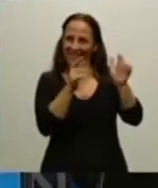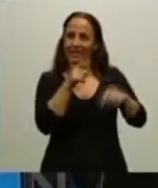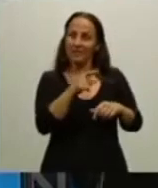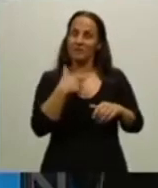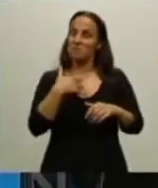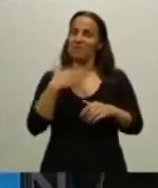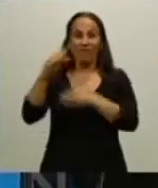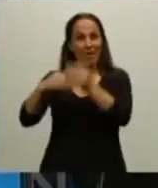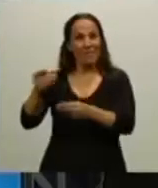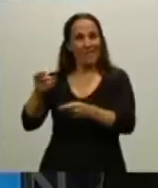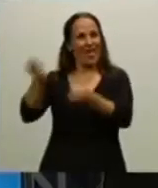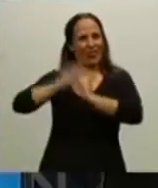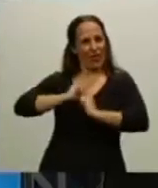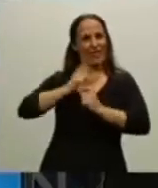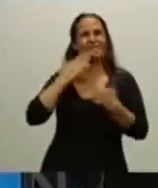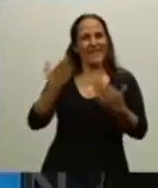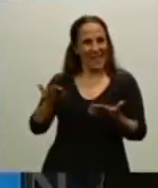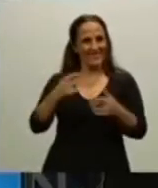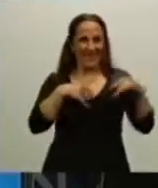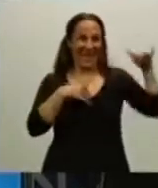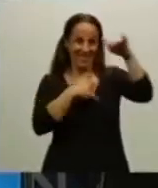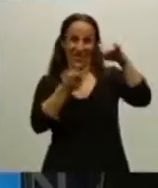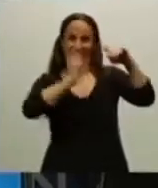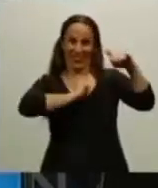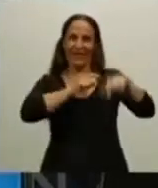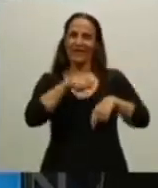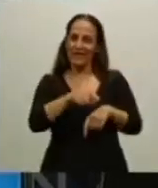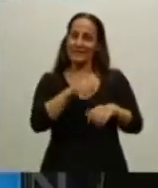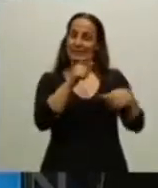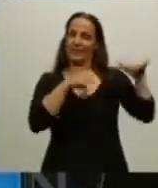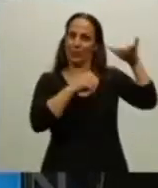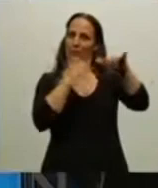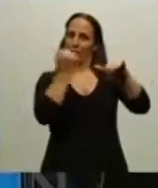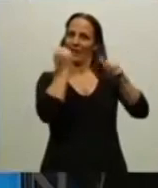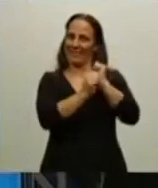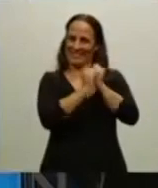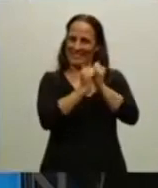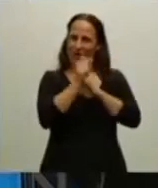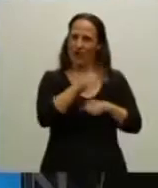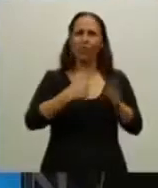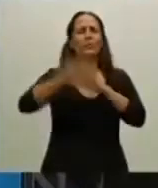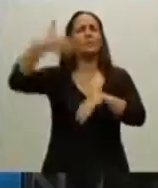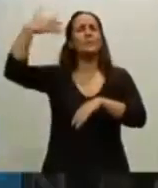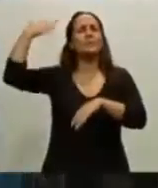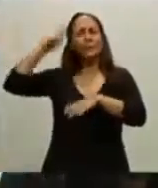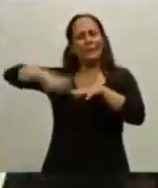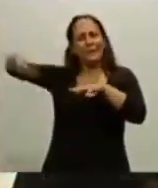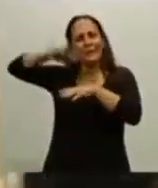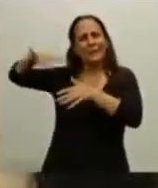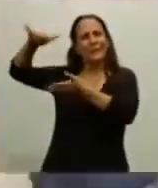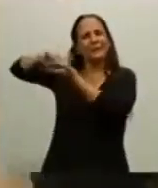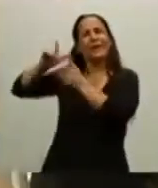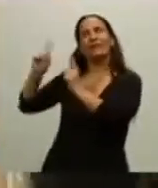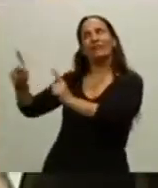la donación para que este avión que es histórico y estaba en un viejo aeródromo, hoy